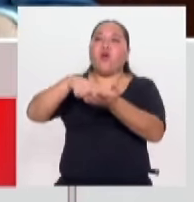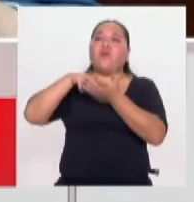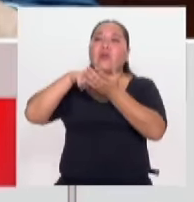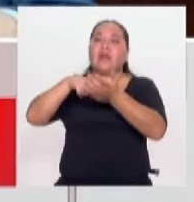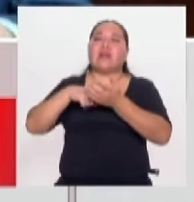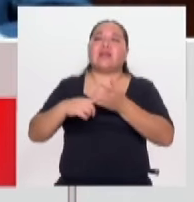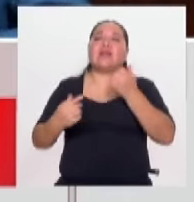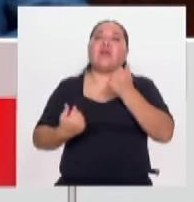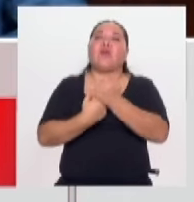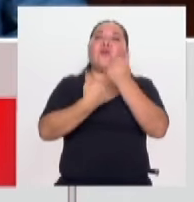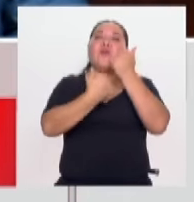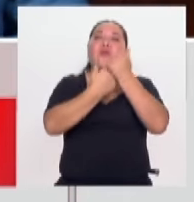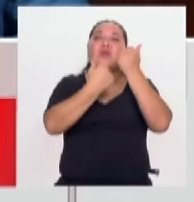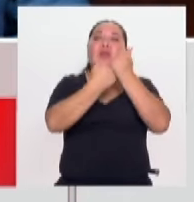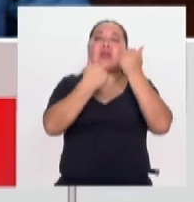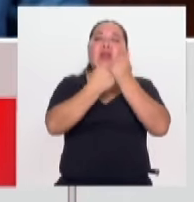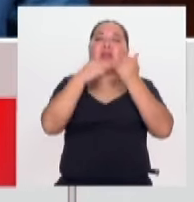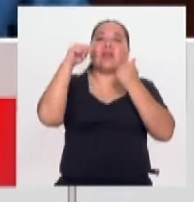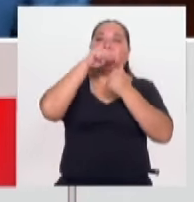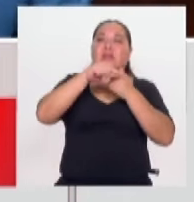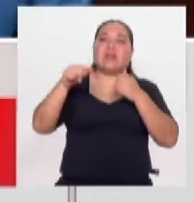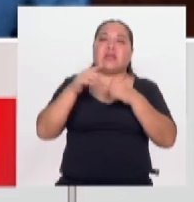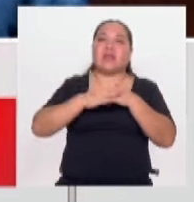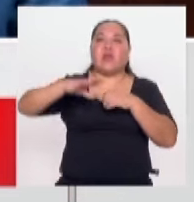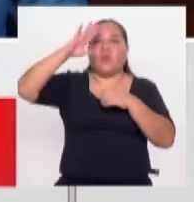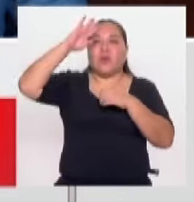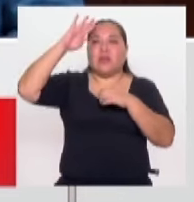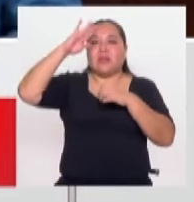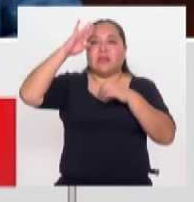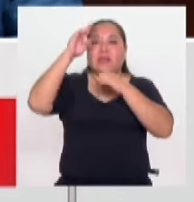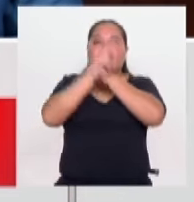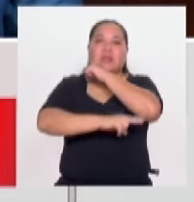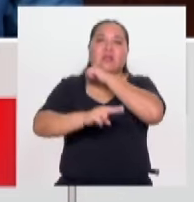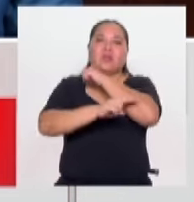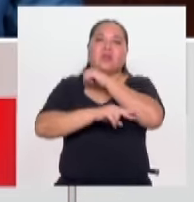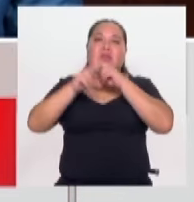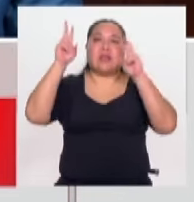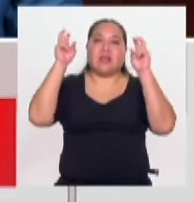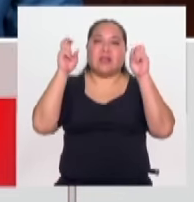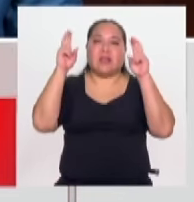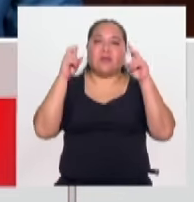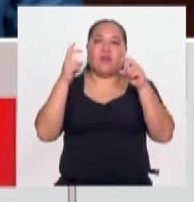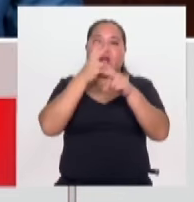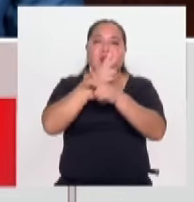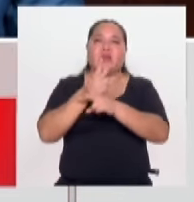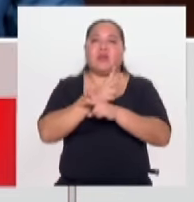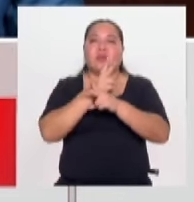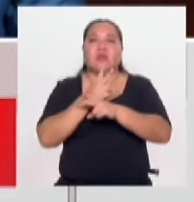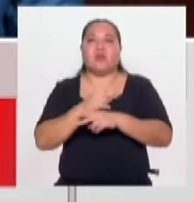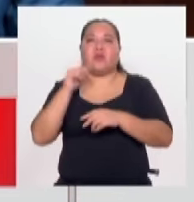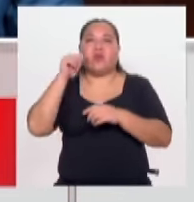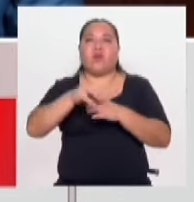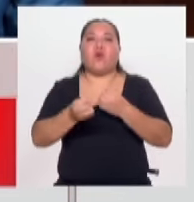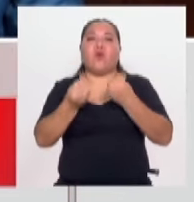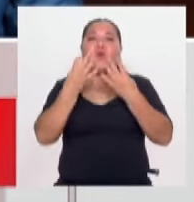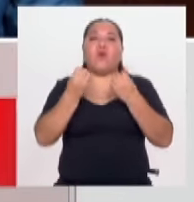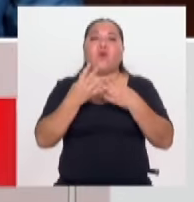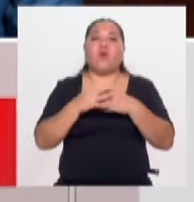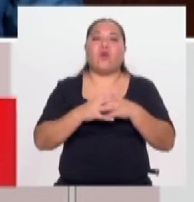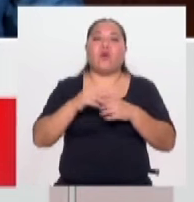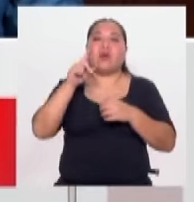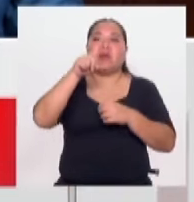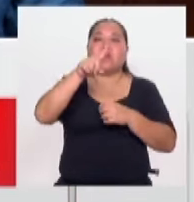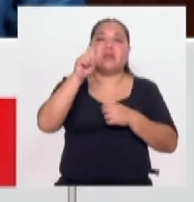Nacional en materia de seguridad. ¿Sabe cuántos agentes de seguridad hay? Hay